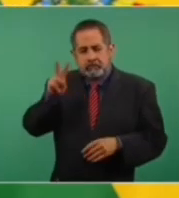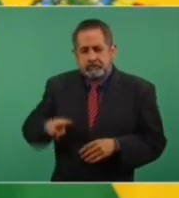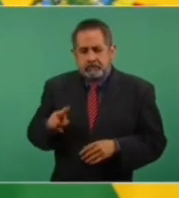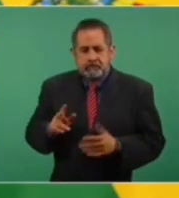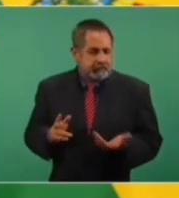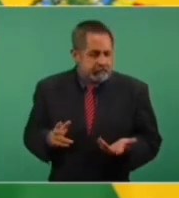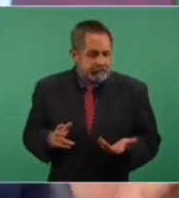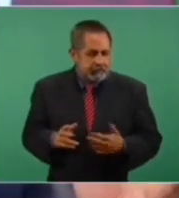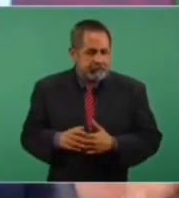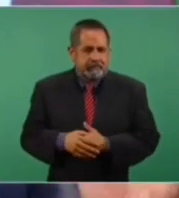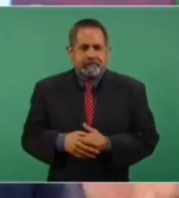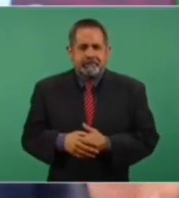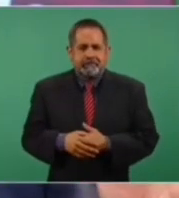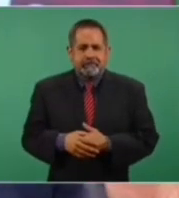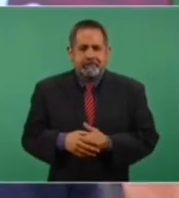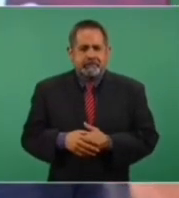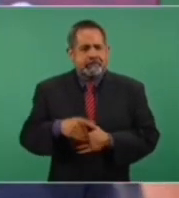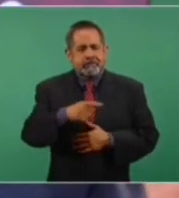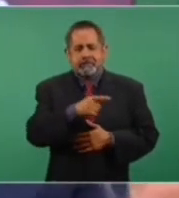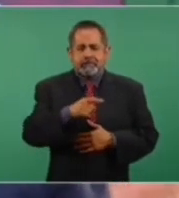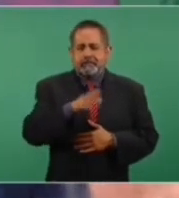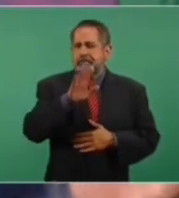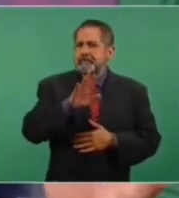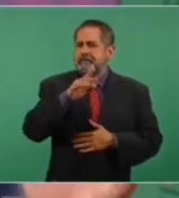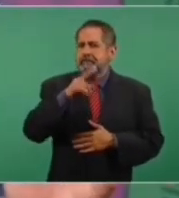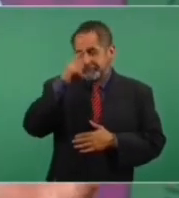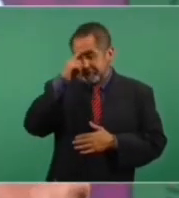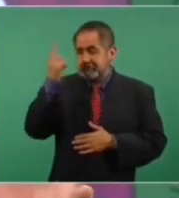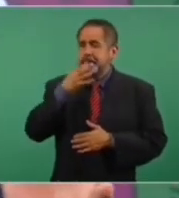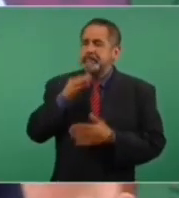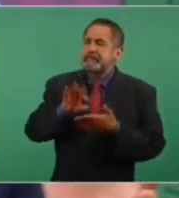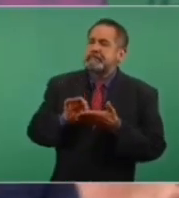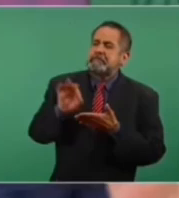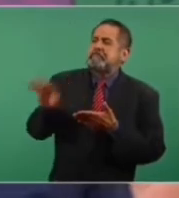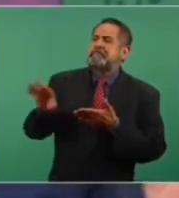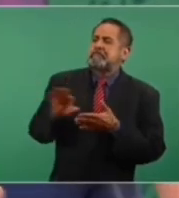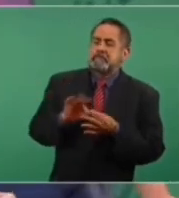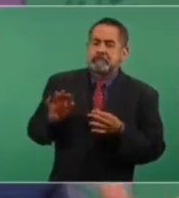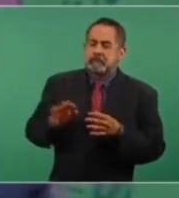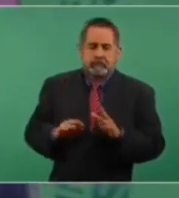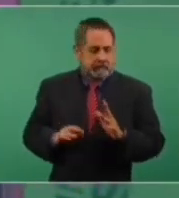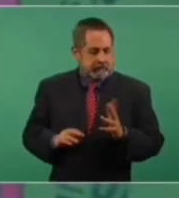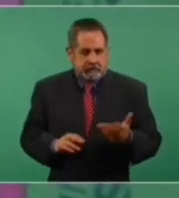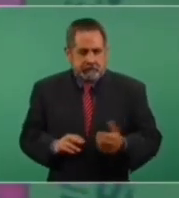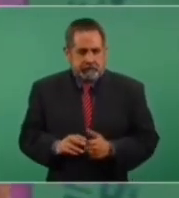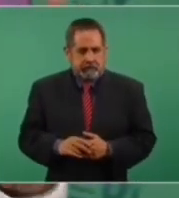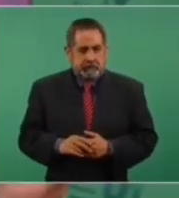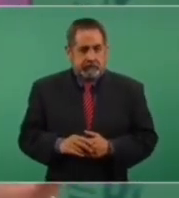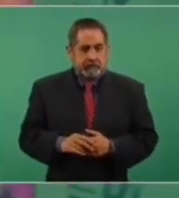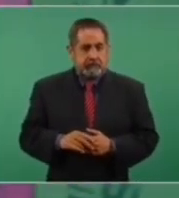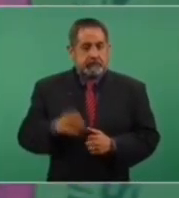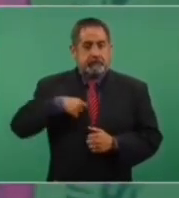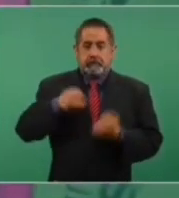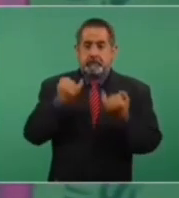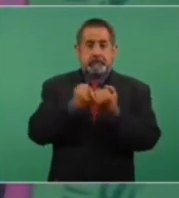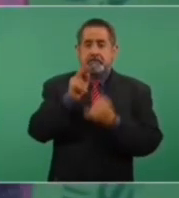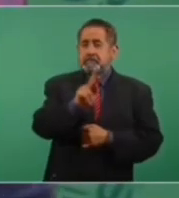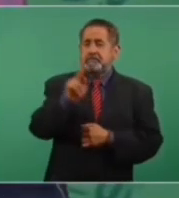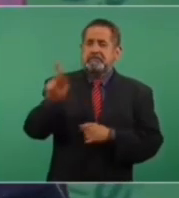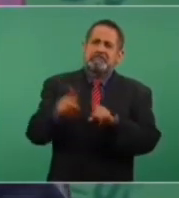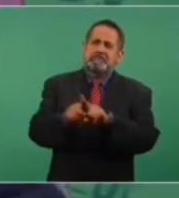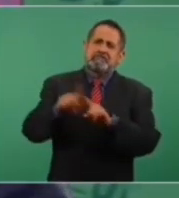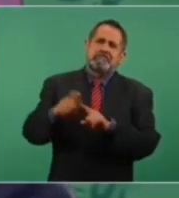les hace relativamente fácil imaginar que somos iguales